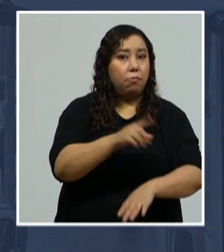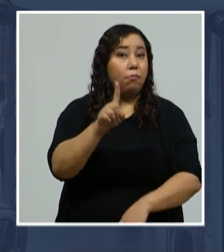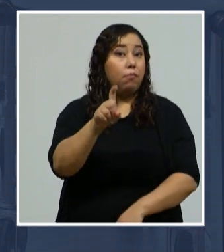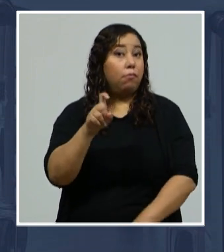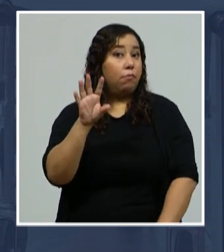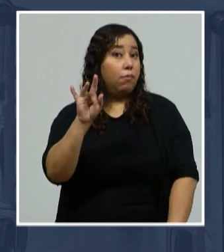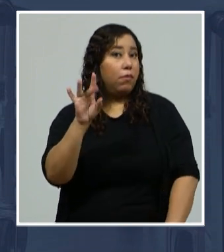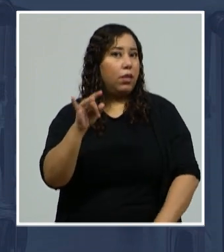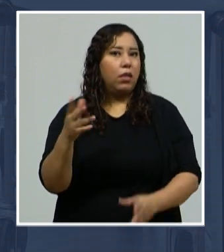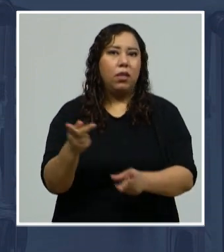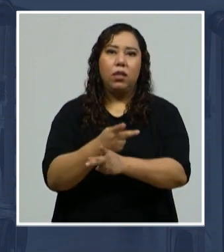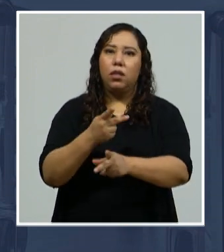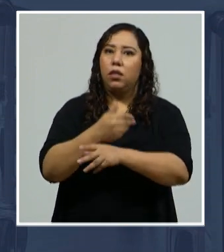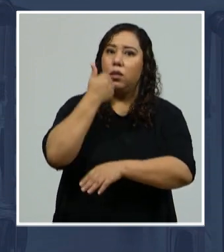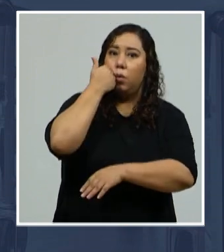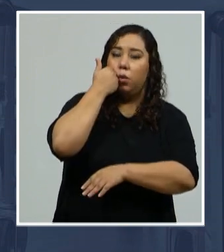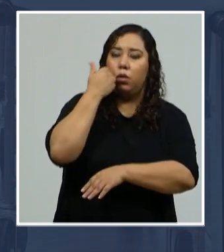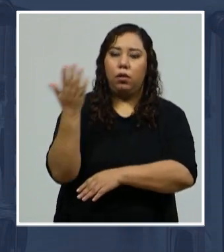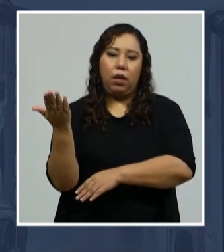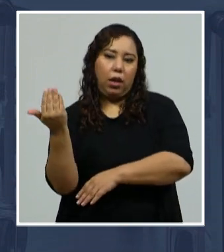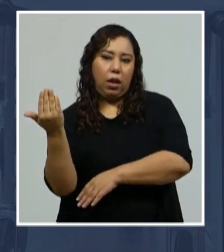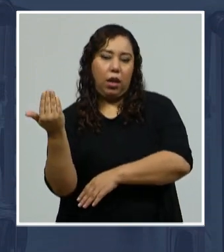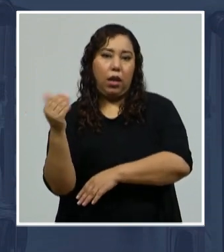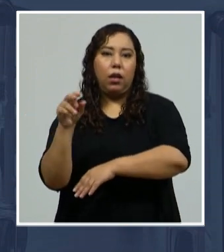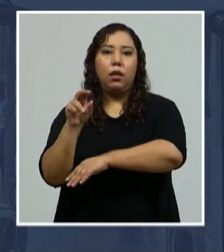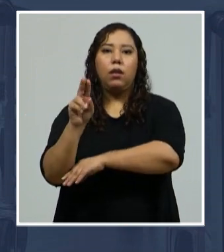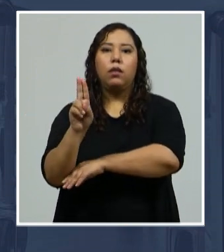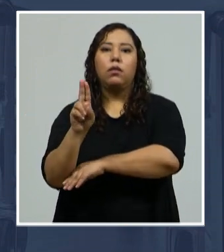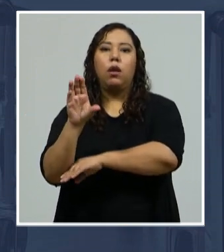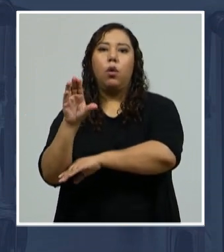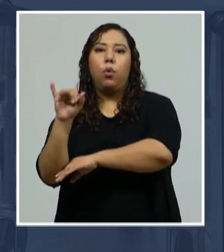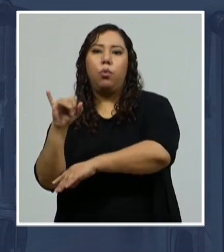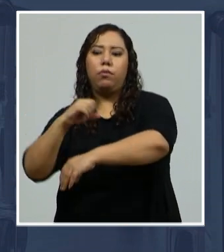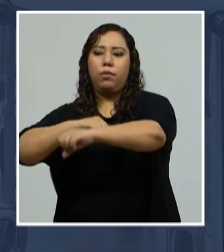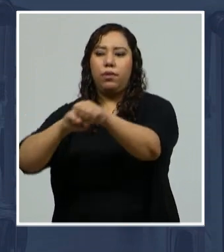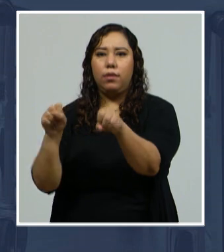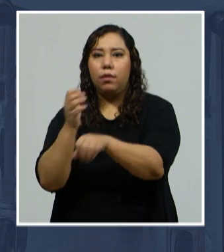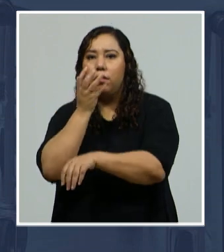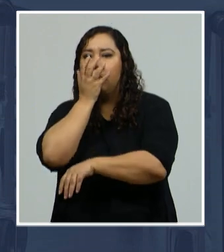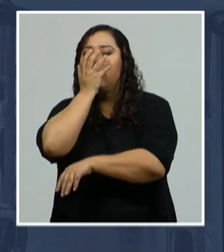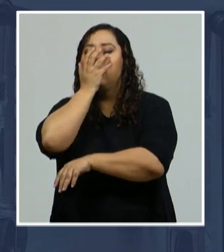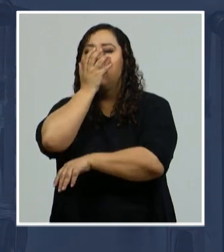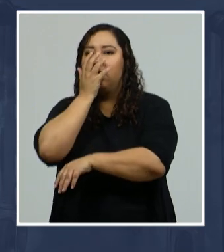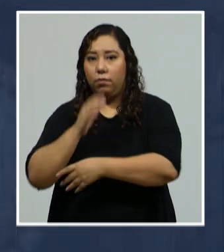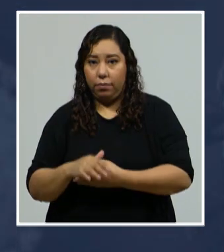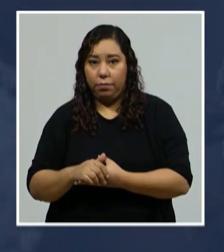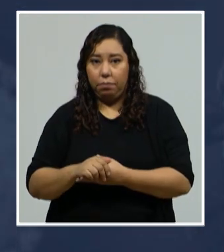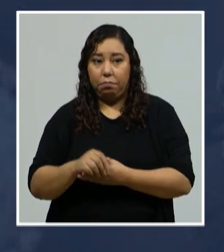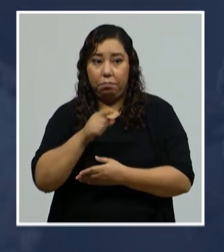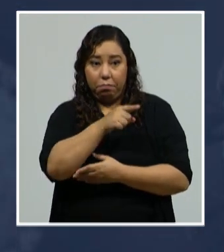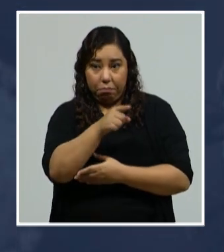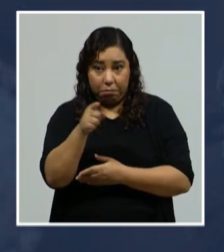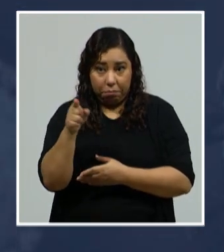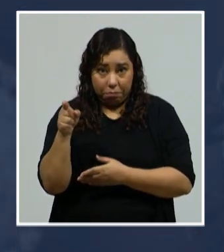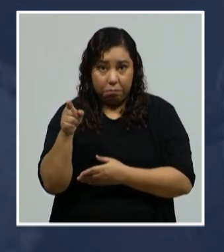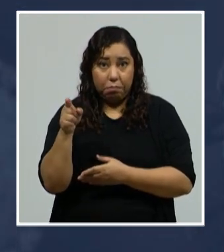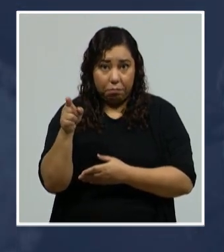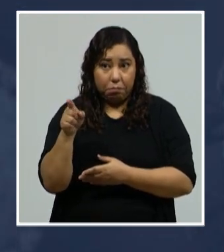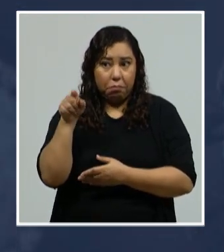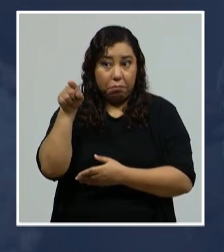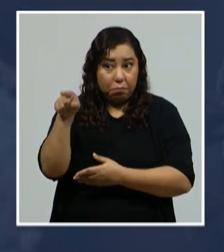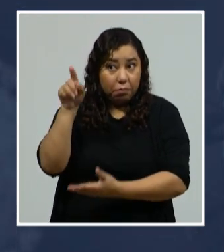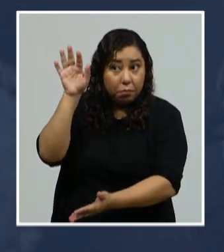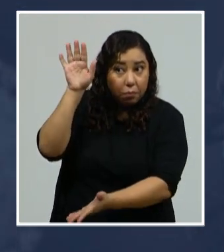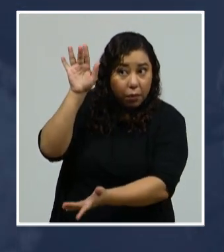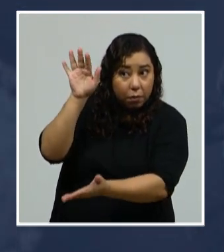y 15 personas en unidad de cuidados intensivos. Es el número que vemos que está disminuyendo, pero hay que